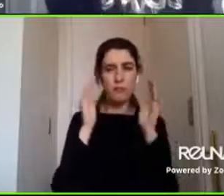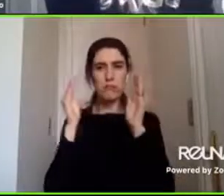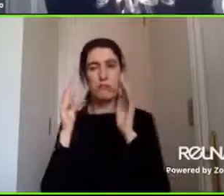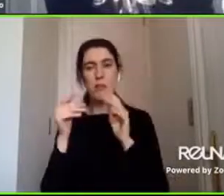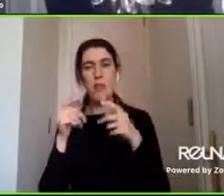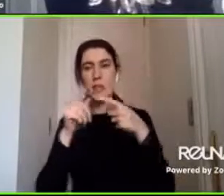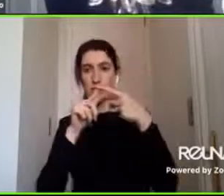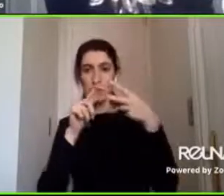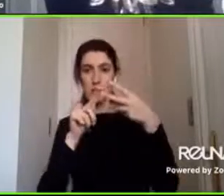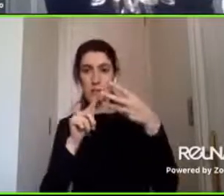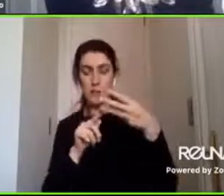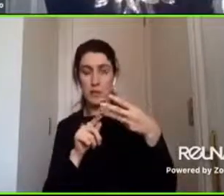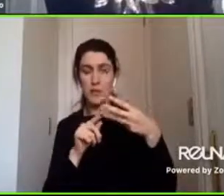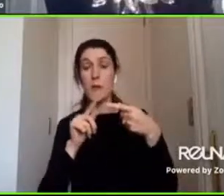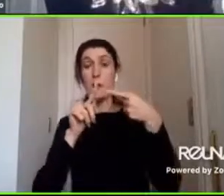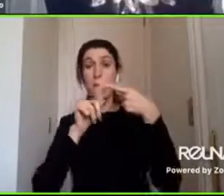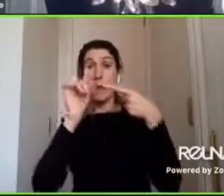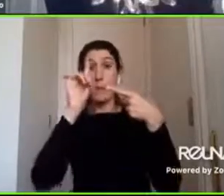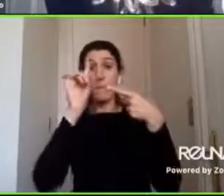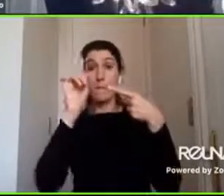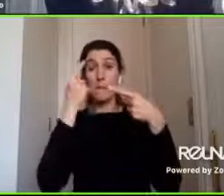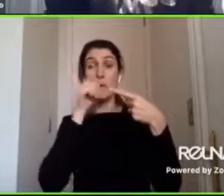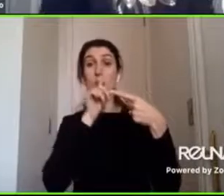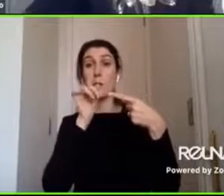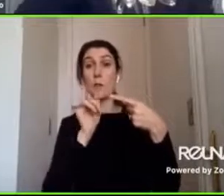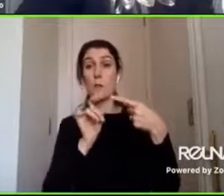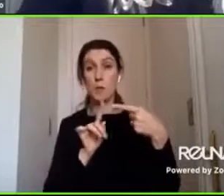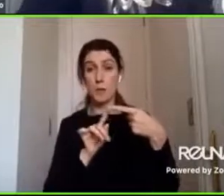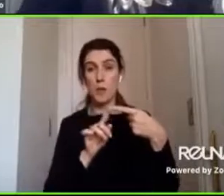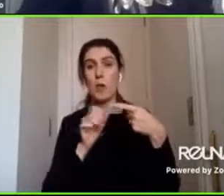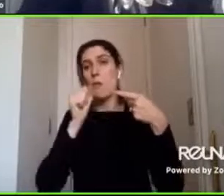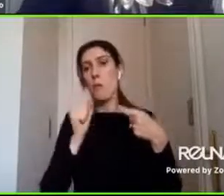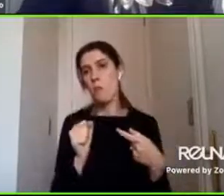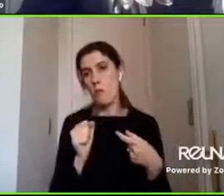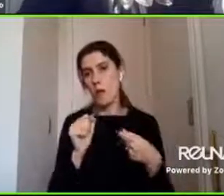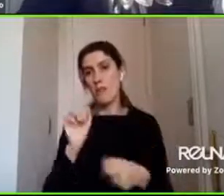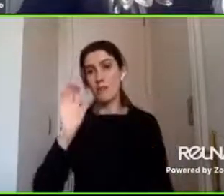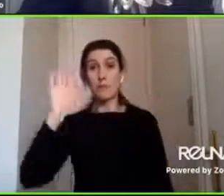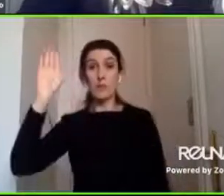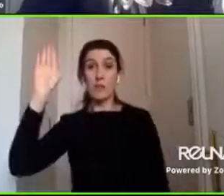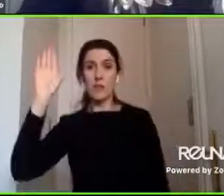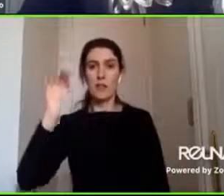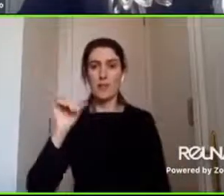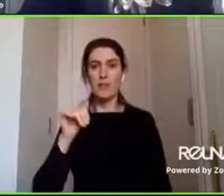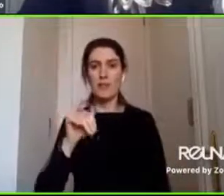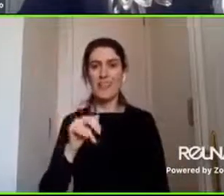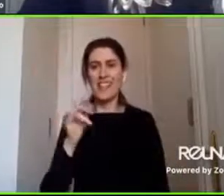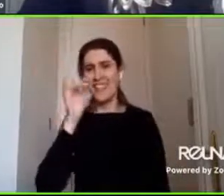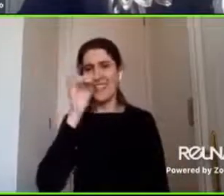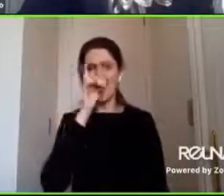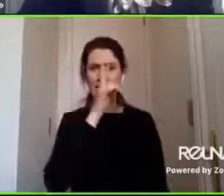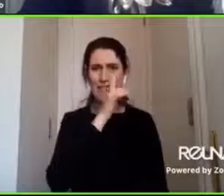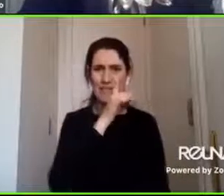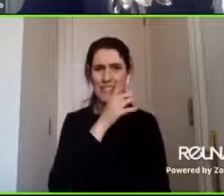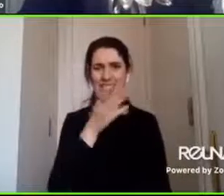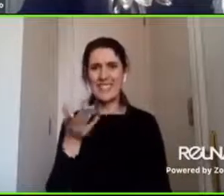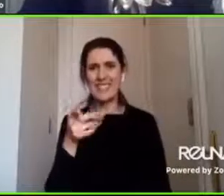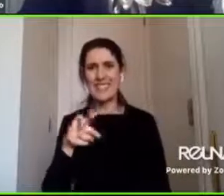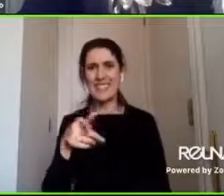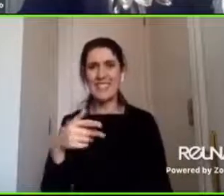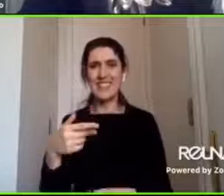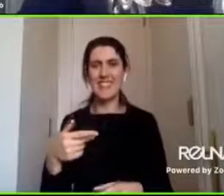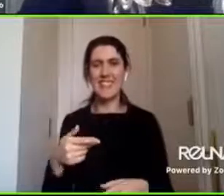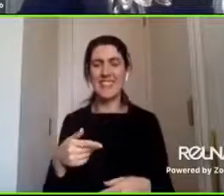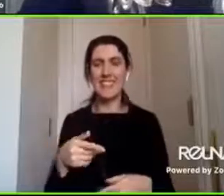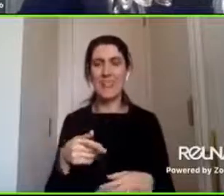la primera pregunta ahí si quieren pueden levantar la mano porque es un poco complejo en este tema de la bioconferencia asignar